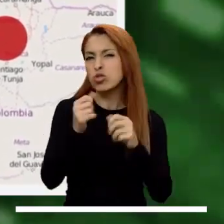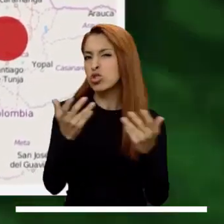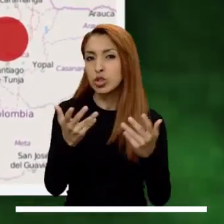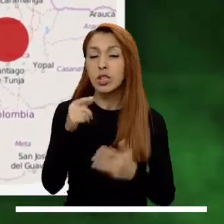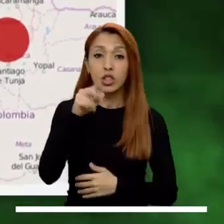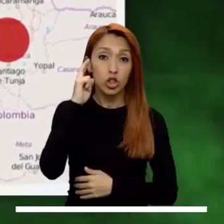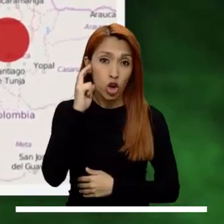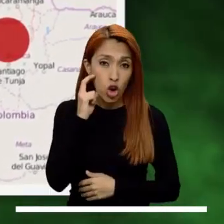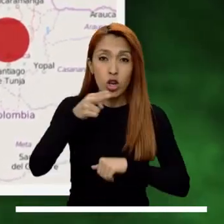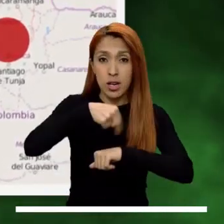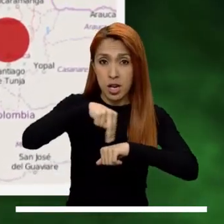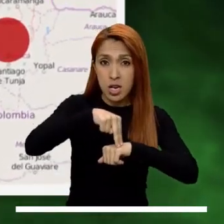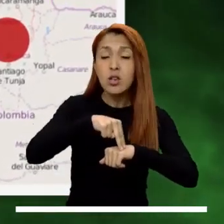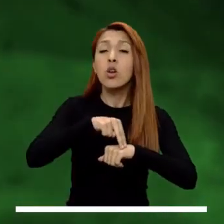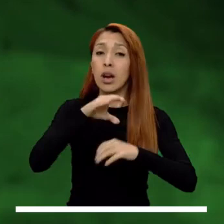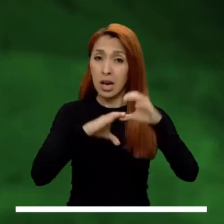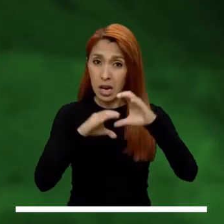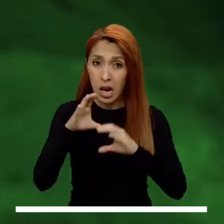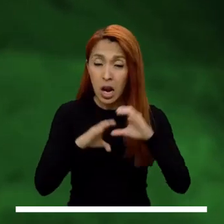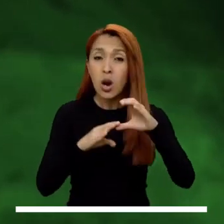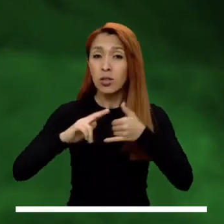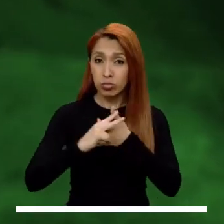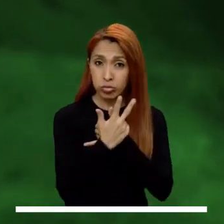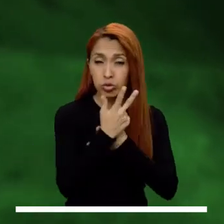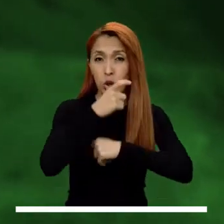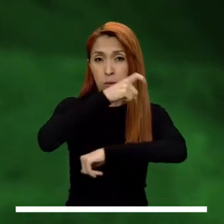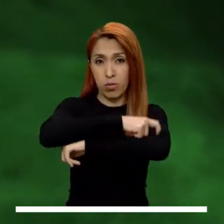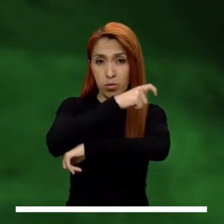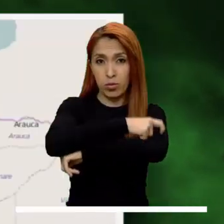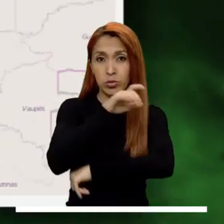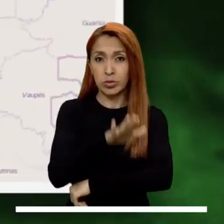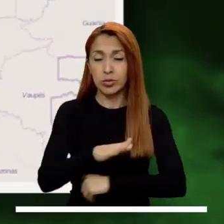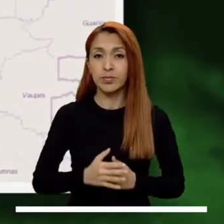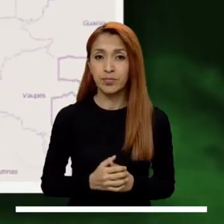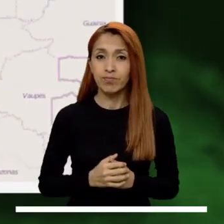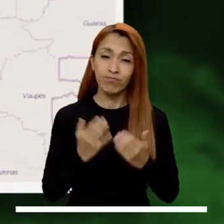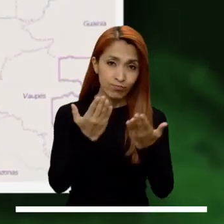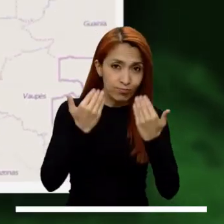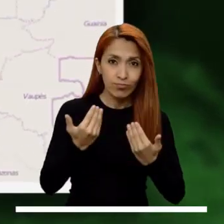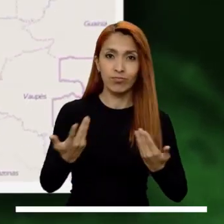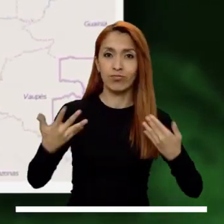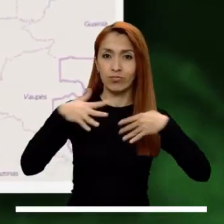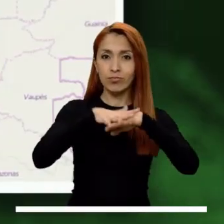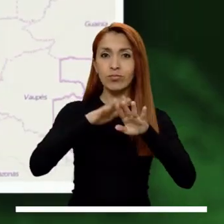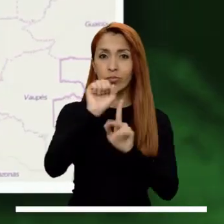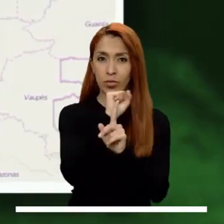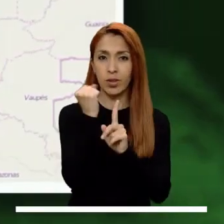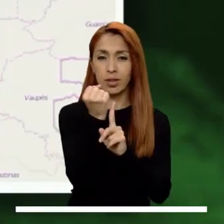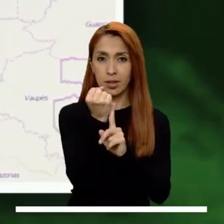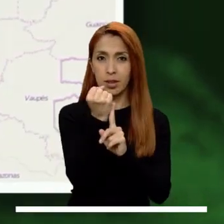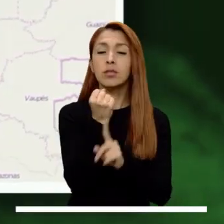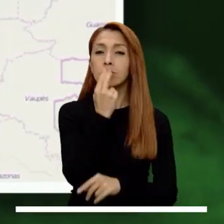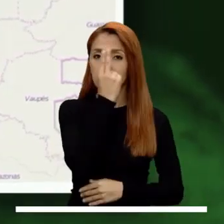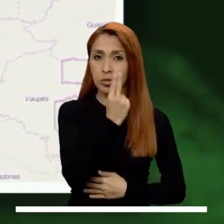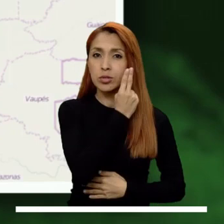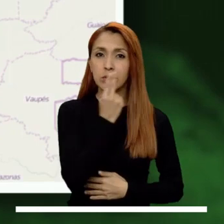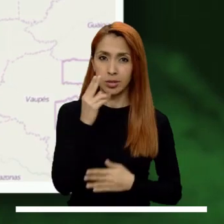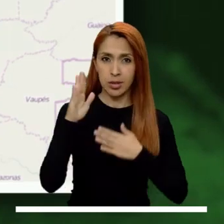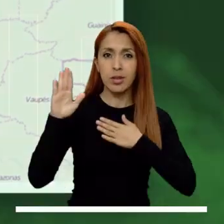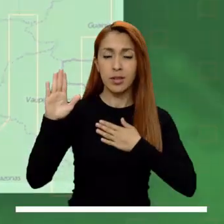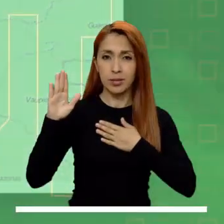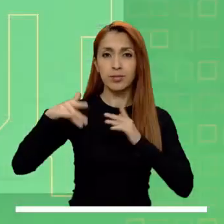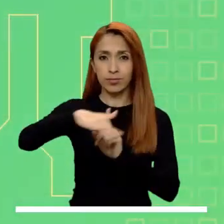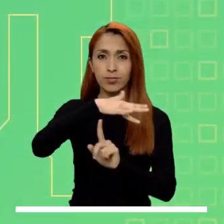Recomendamos estar atentos a los posibles deslizamientos en Chocó, Nariño, Cauca, la región andina y Putumayo.